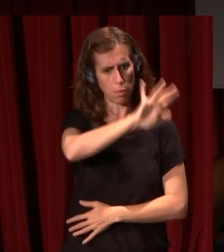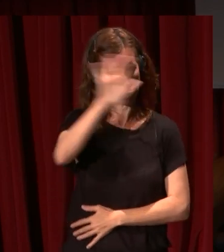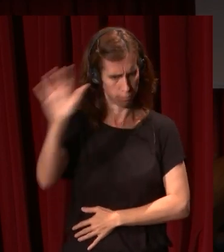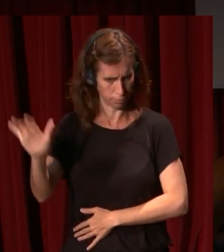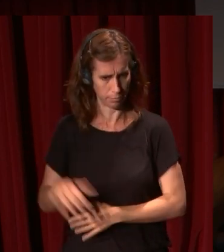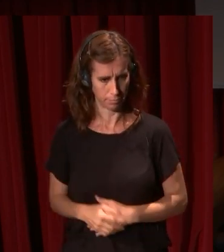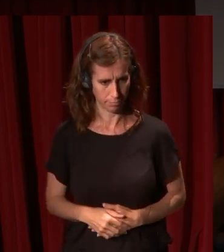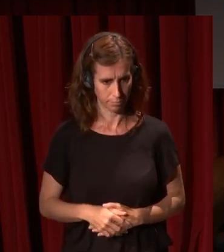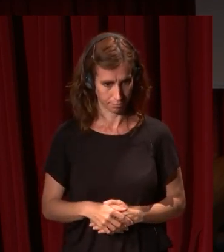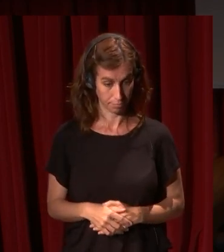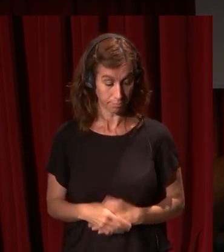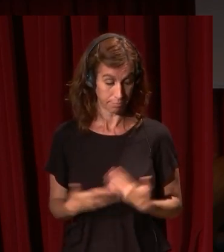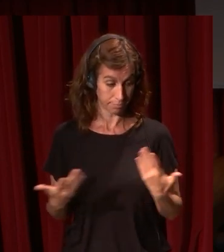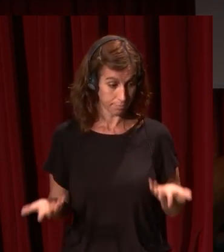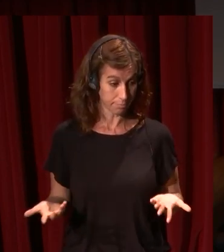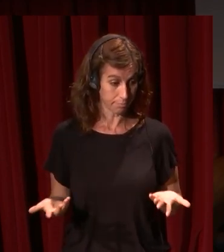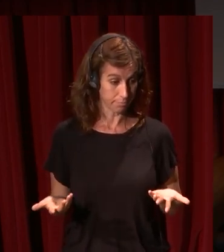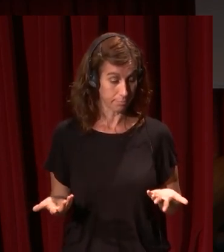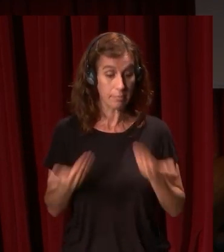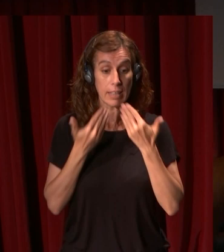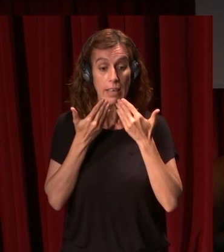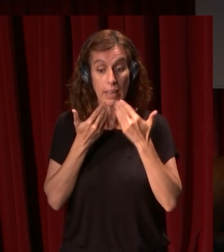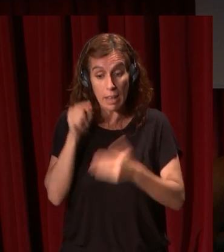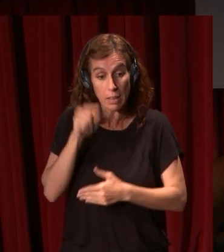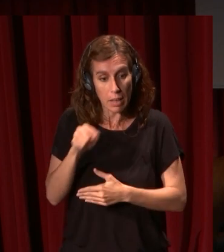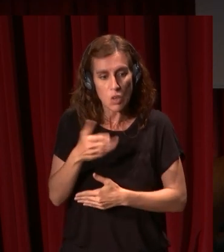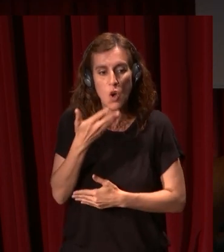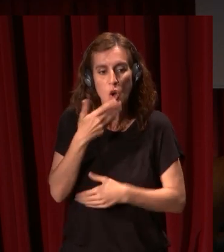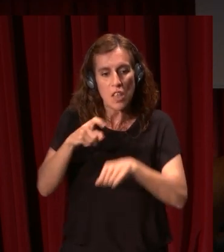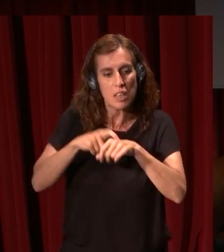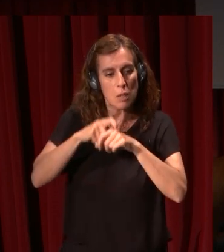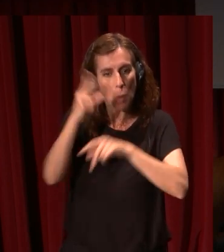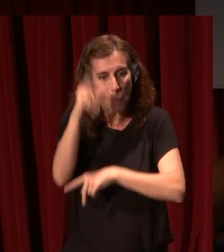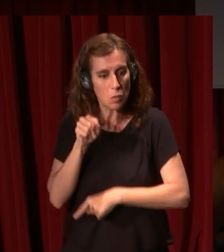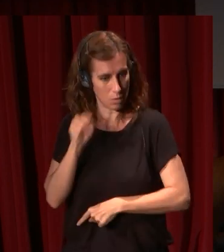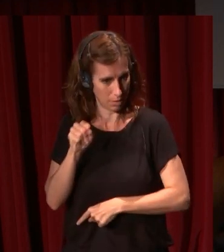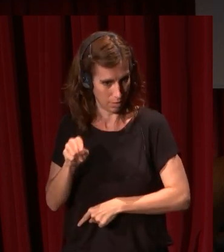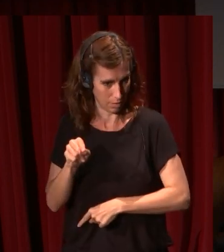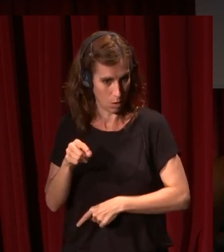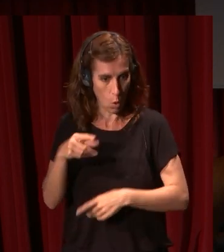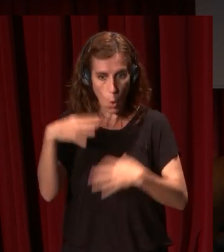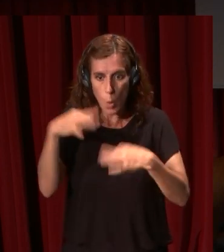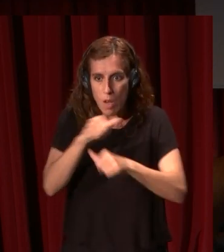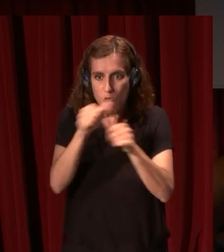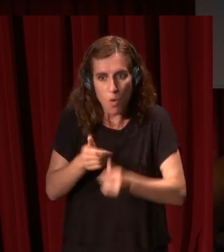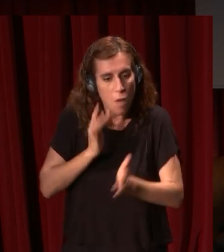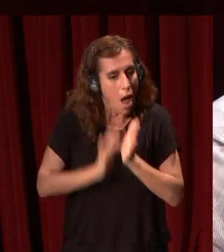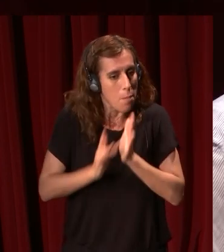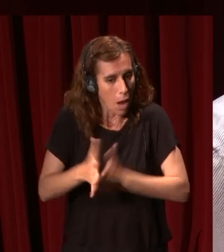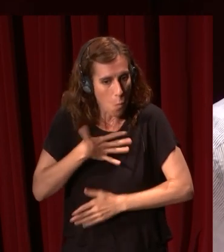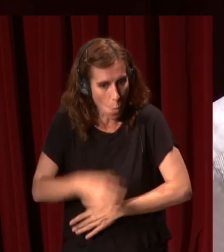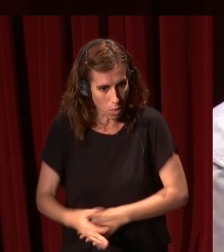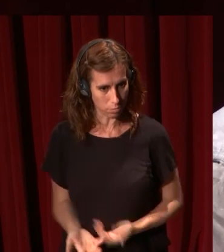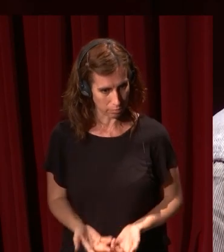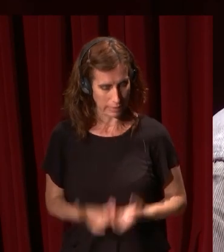es de suponer que es a través de ellos que él conoce este tipo de pintura es la única manera de explicarlo es una cuestión que